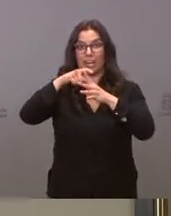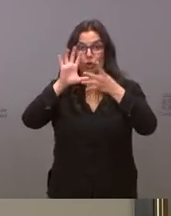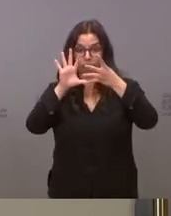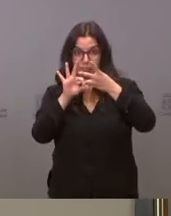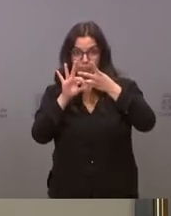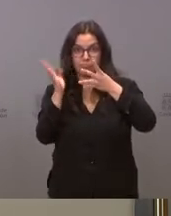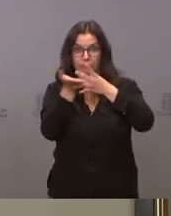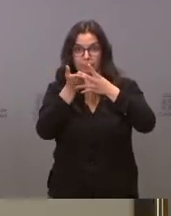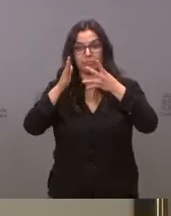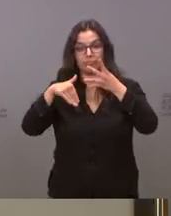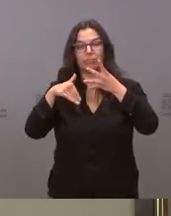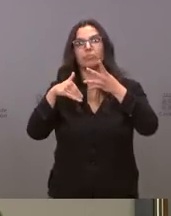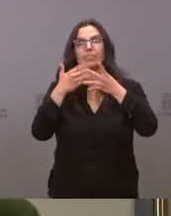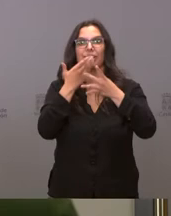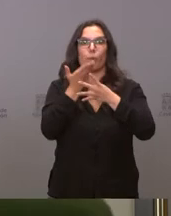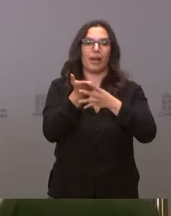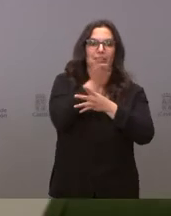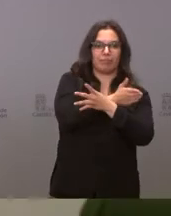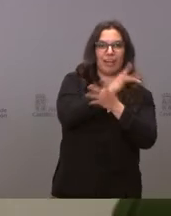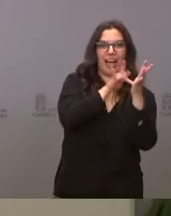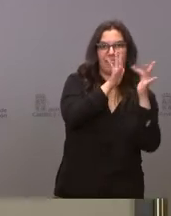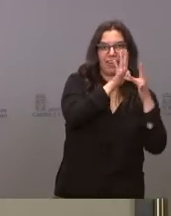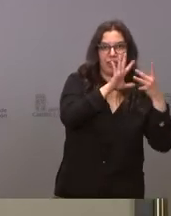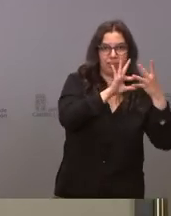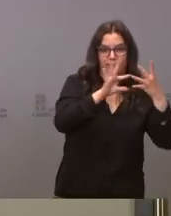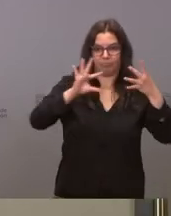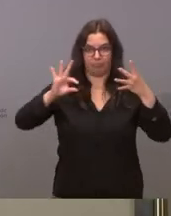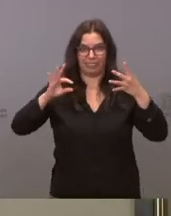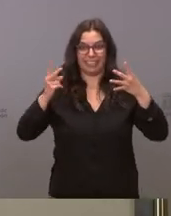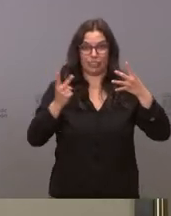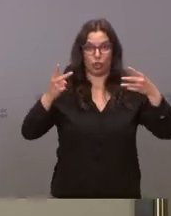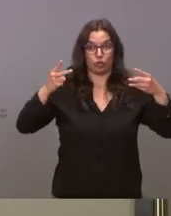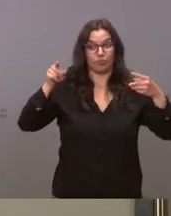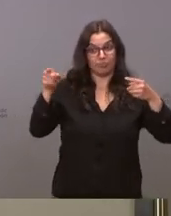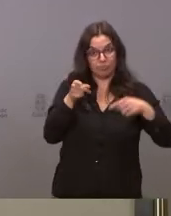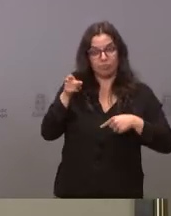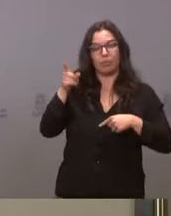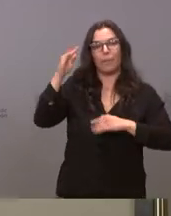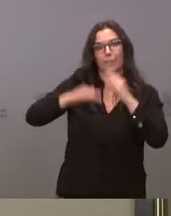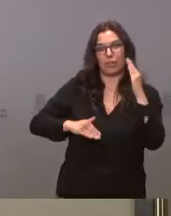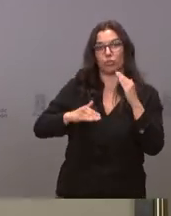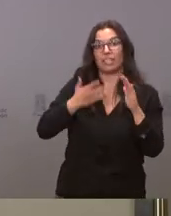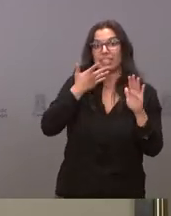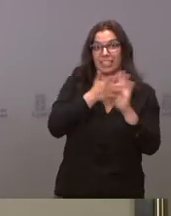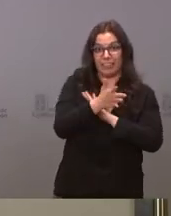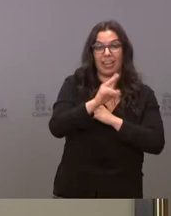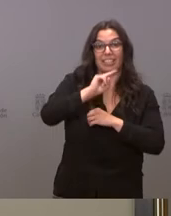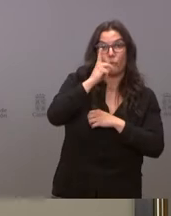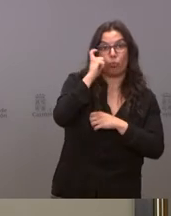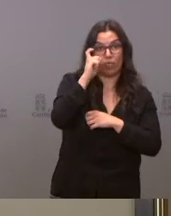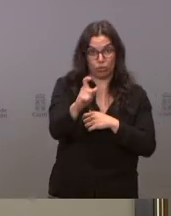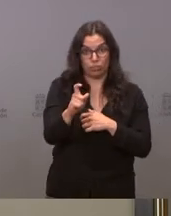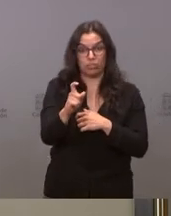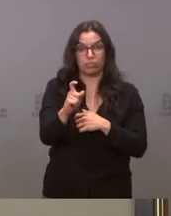a la segunda quincena de abril y esto quiere decir que las segundas dosis están